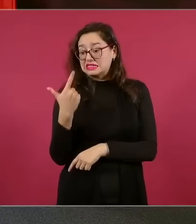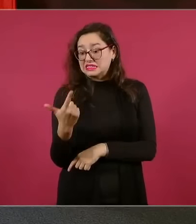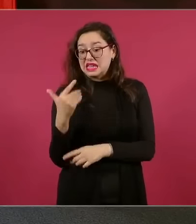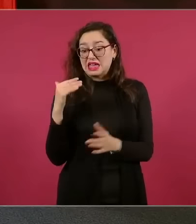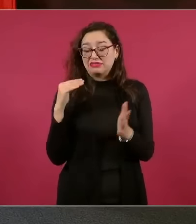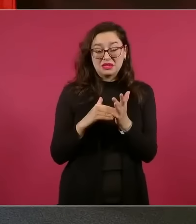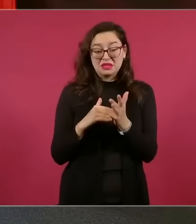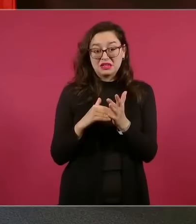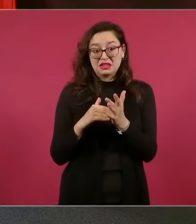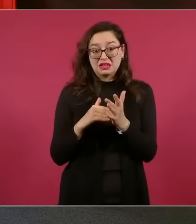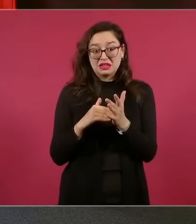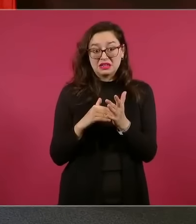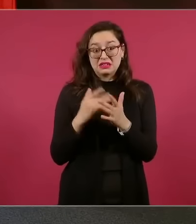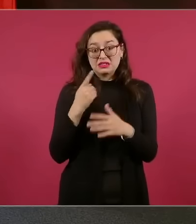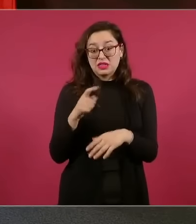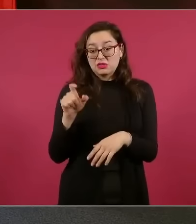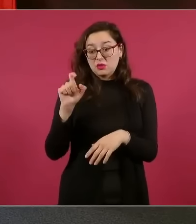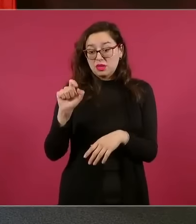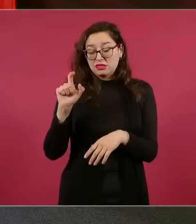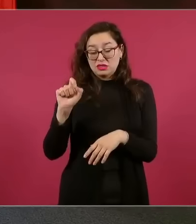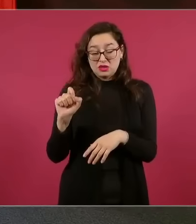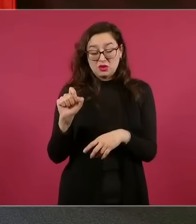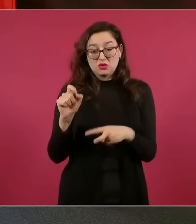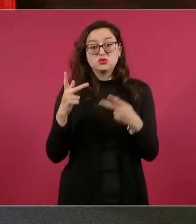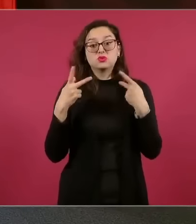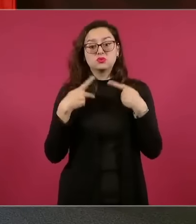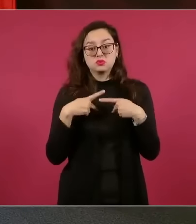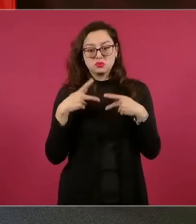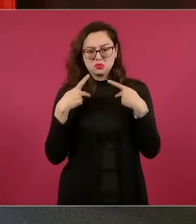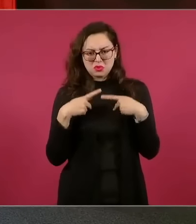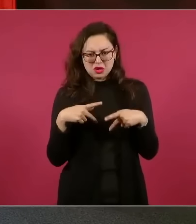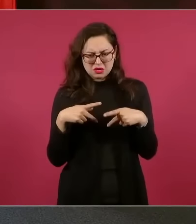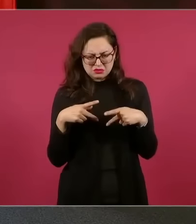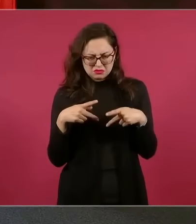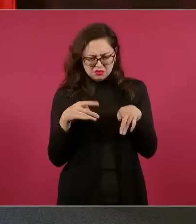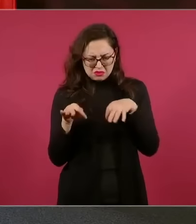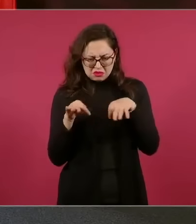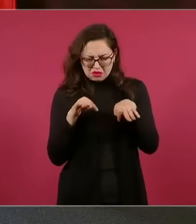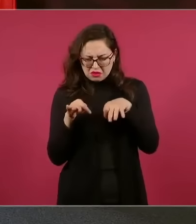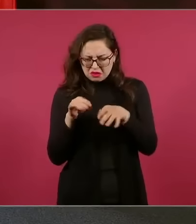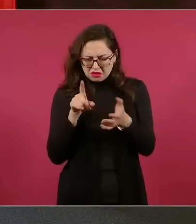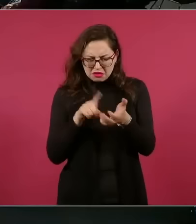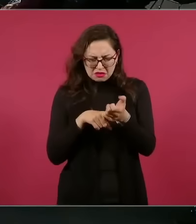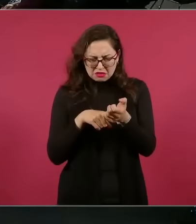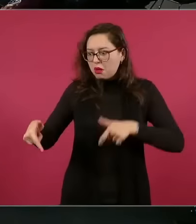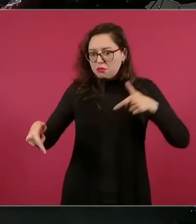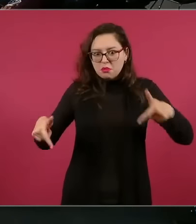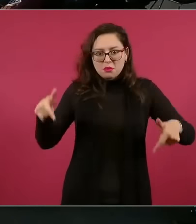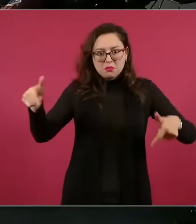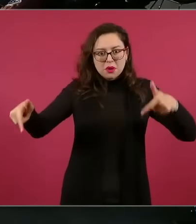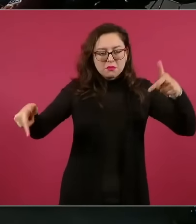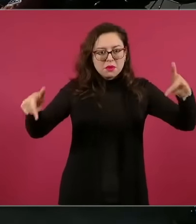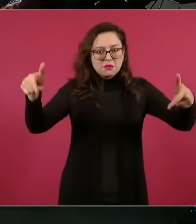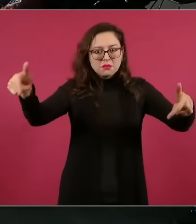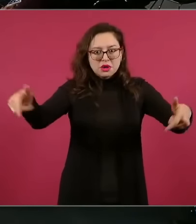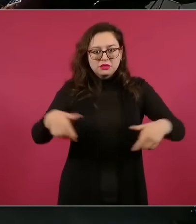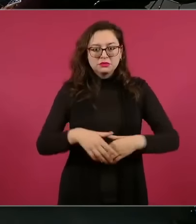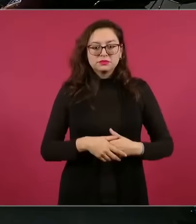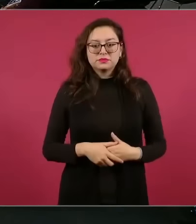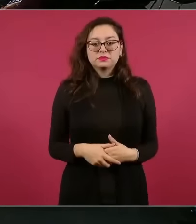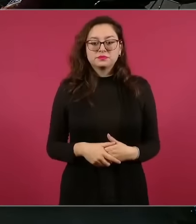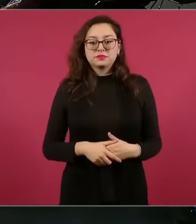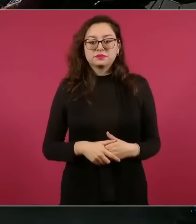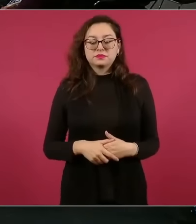públicos del Poder Judicial que comparten espacio laboral con sus parientes. Gracias, señor Márquez.